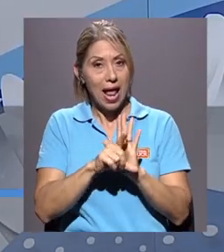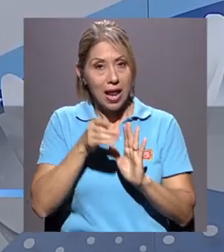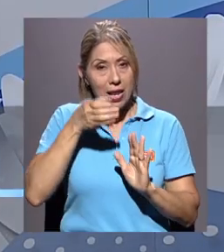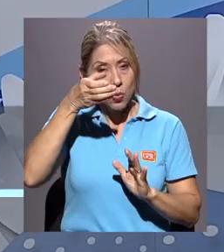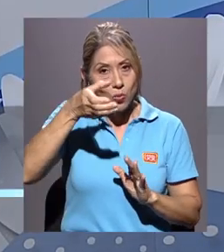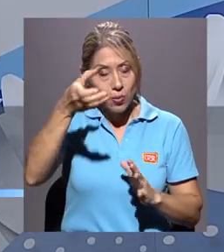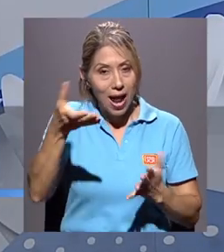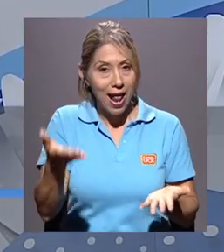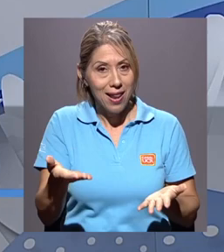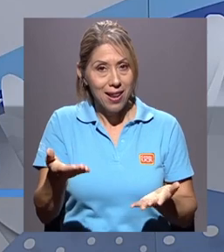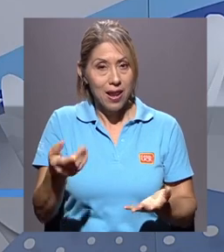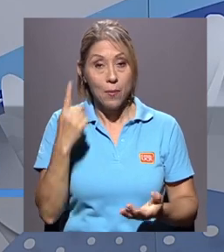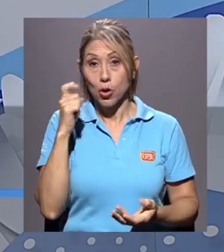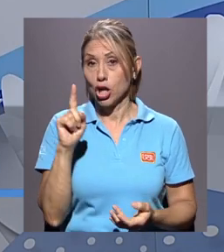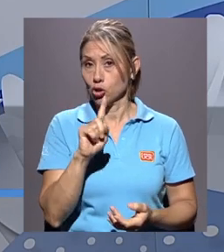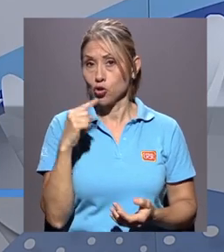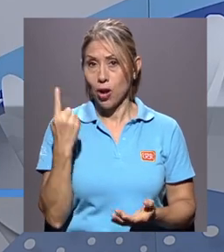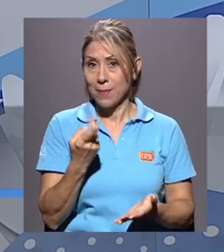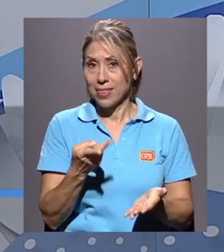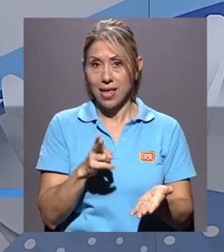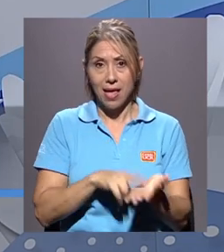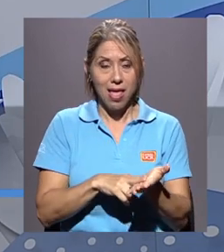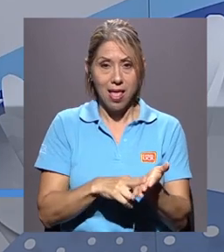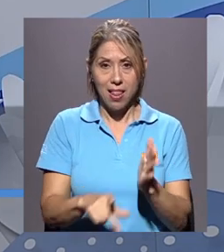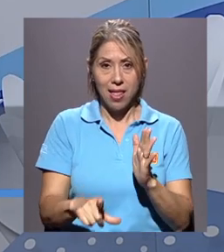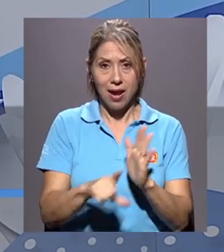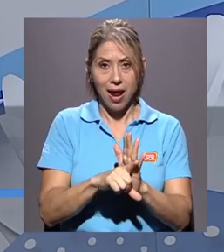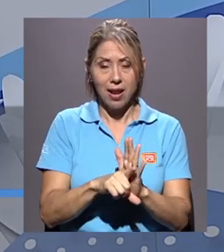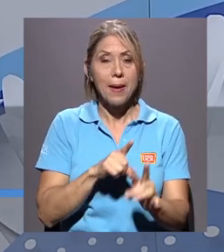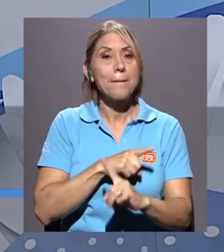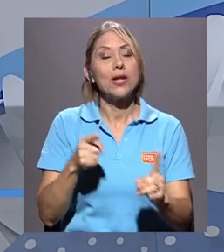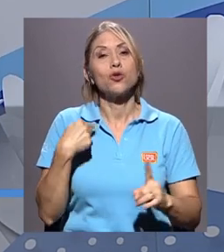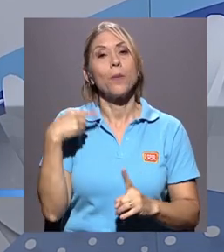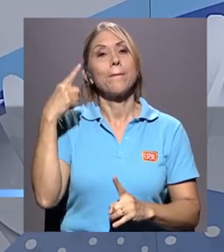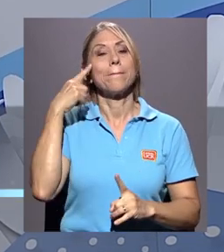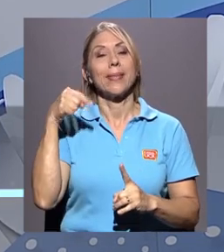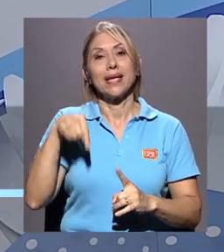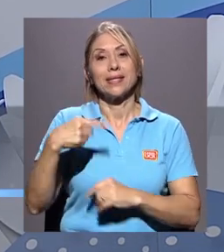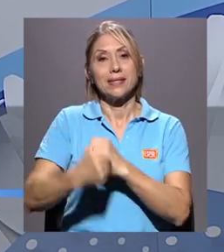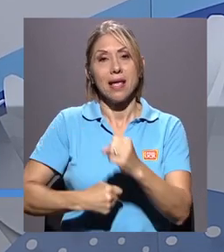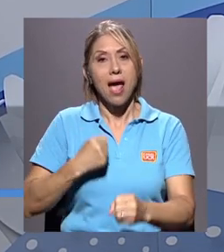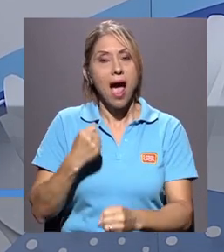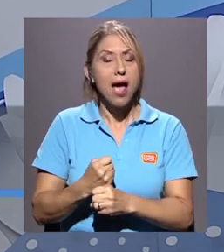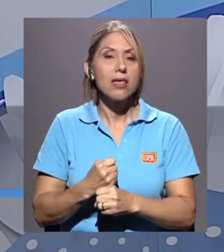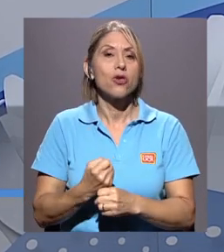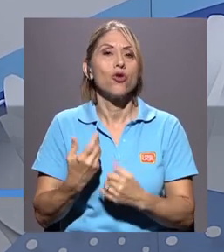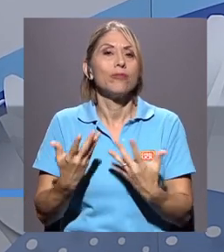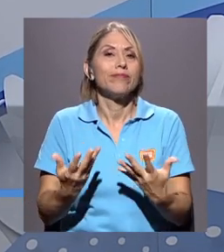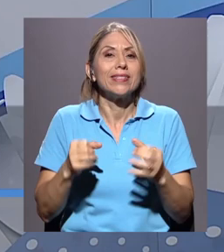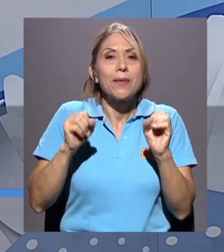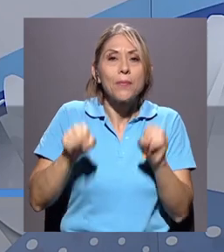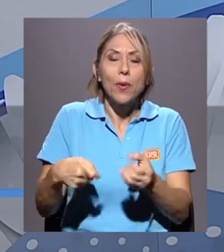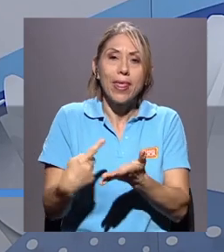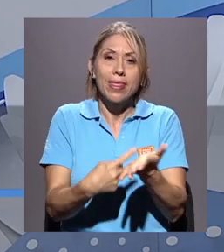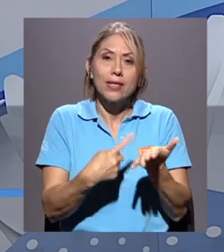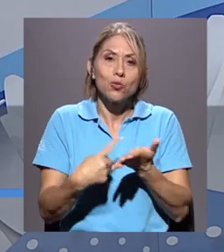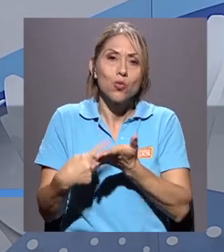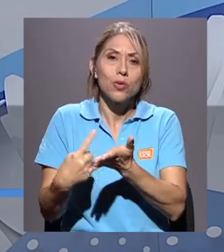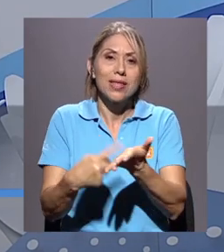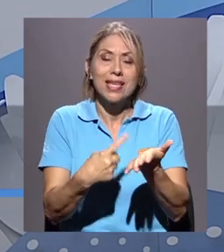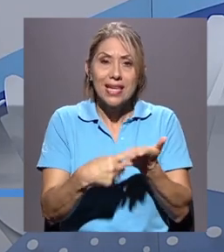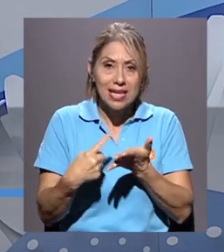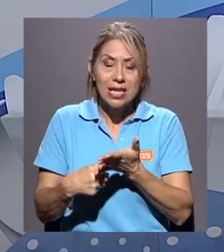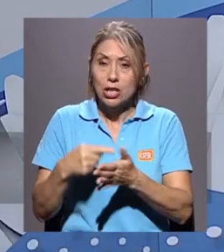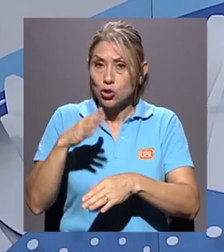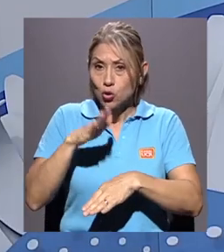inscribe en términos legales. Sin embargo, yo esperaría que la particularidad en este año sea poder discutir en relación a esa ampliación,